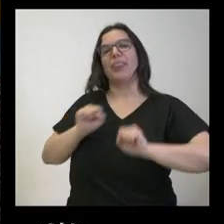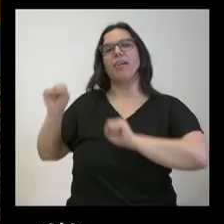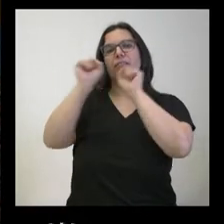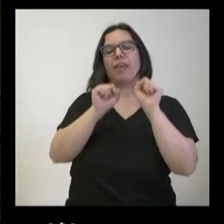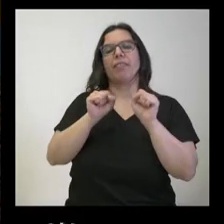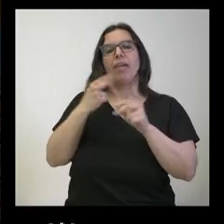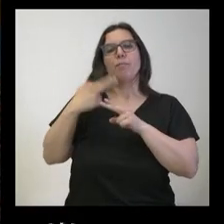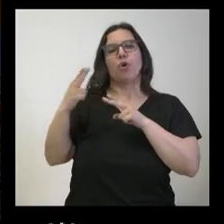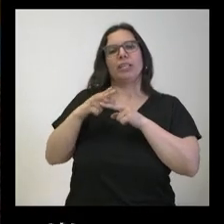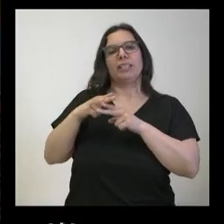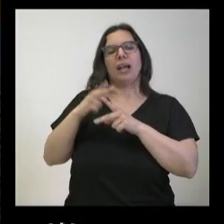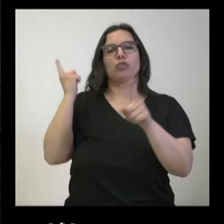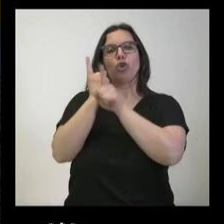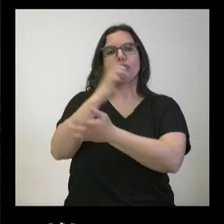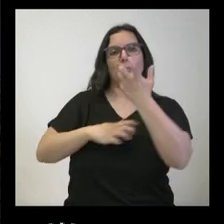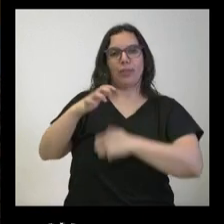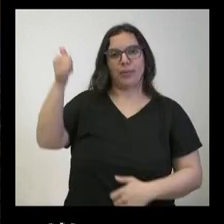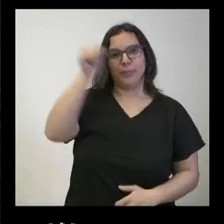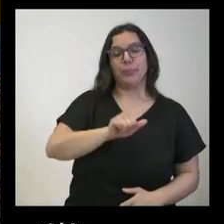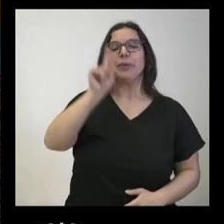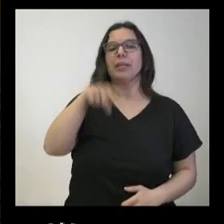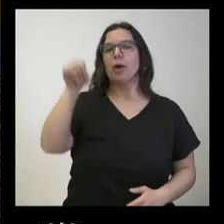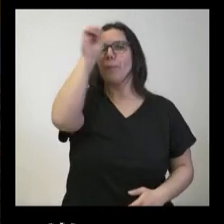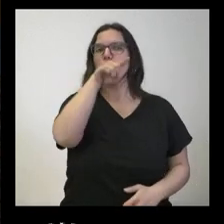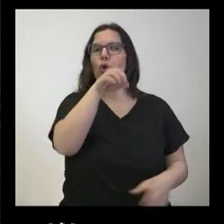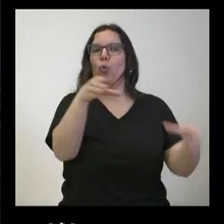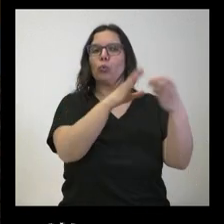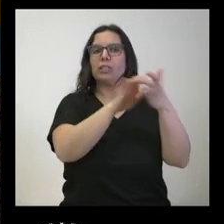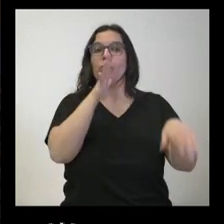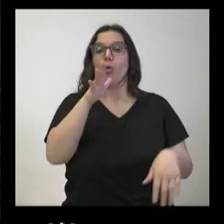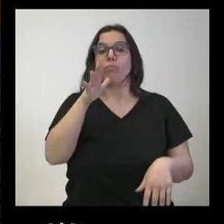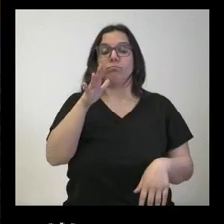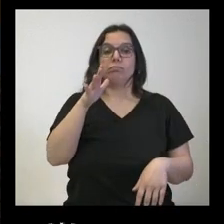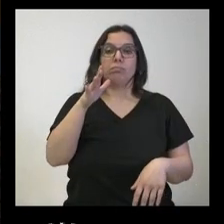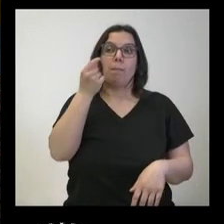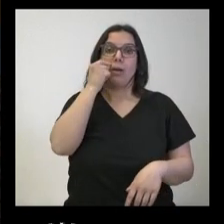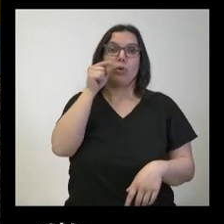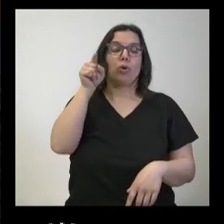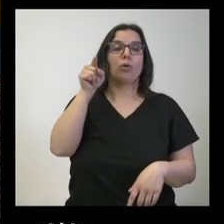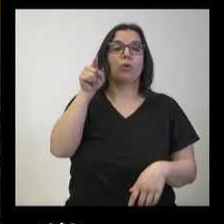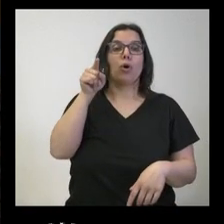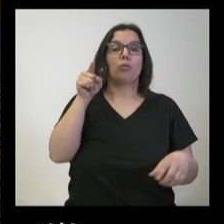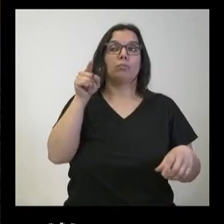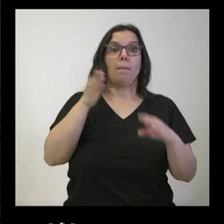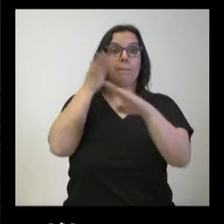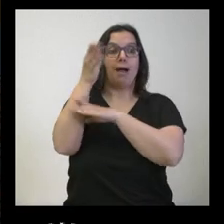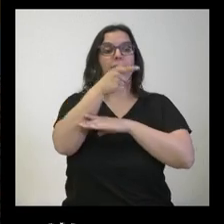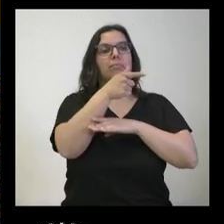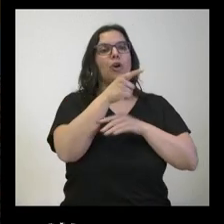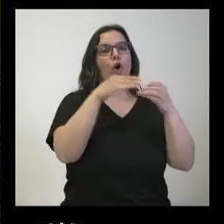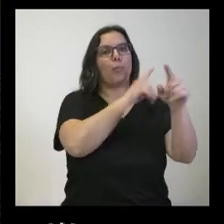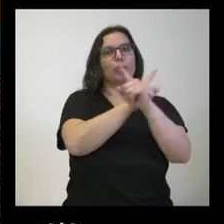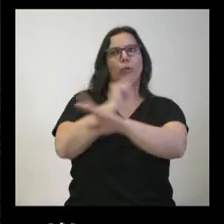de violencia de género y, en concreto, una valoración de la Junta sobre las críticas que ha recibido Mañueco por parte de la oposición, que